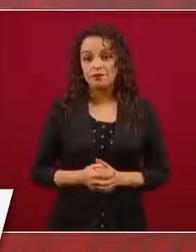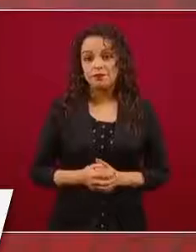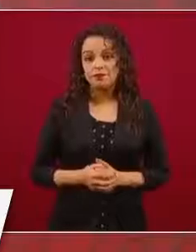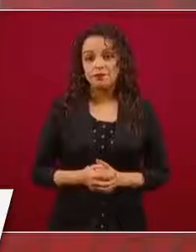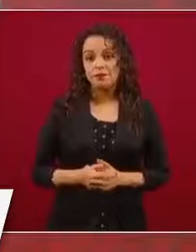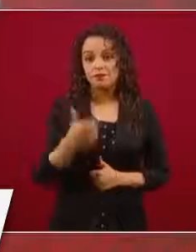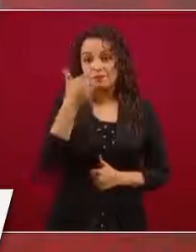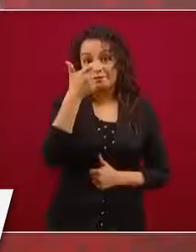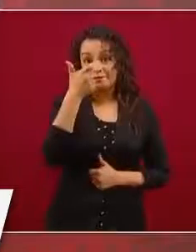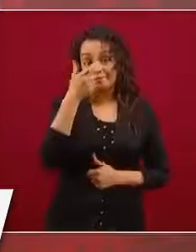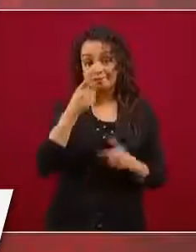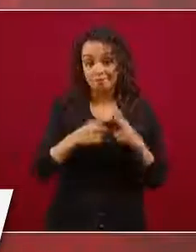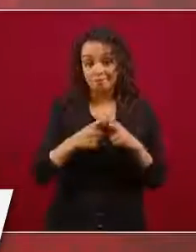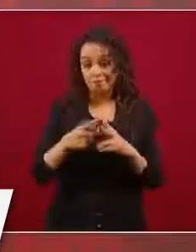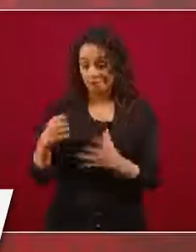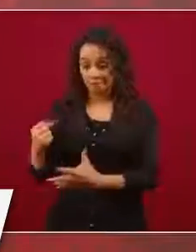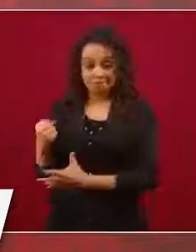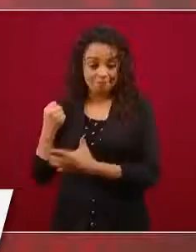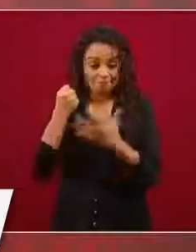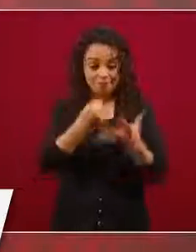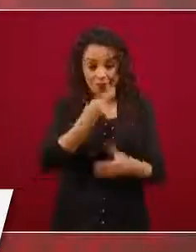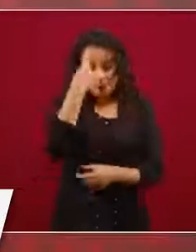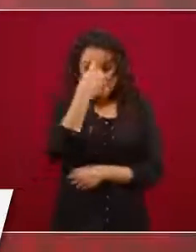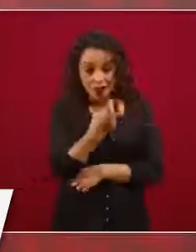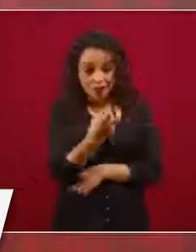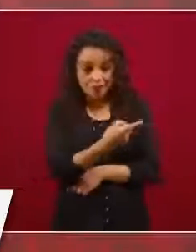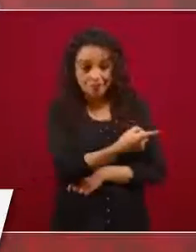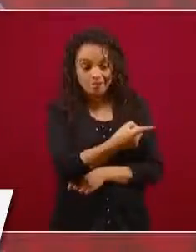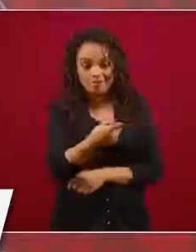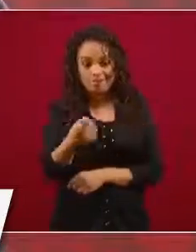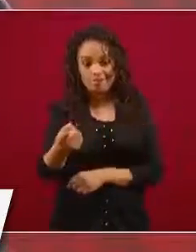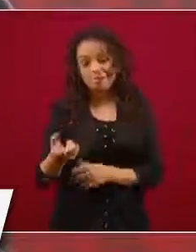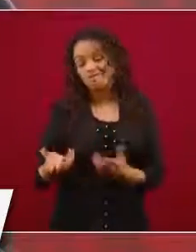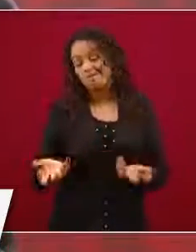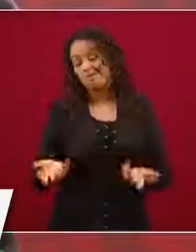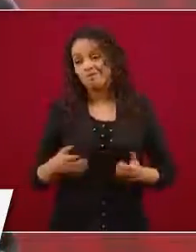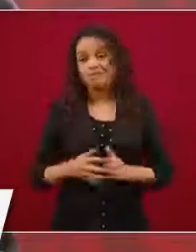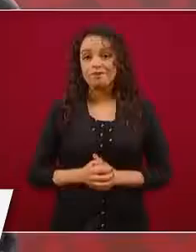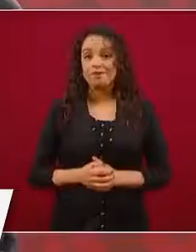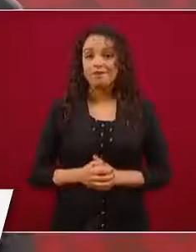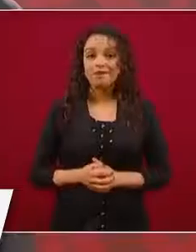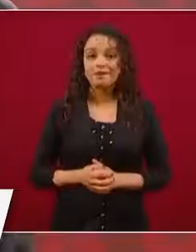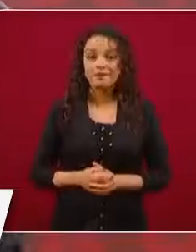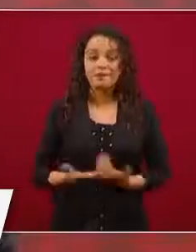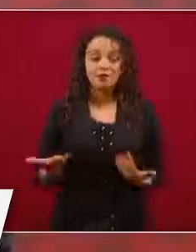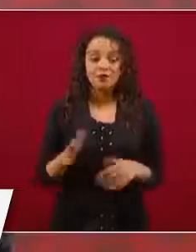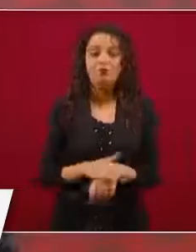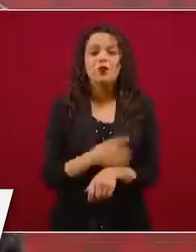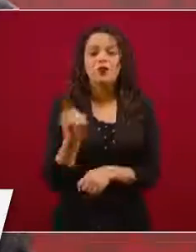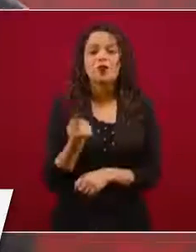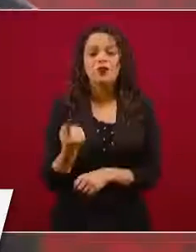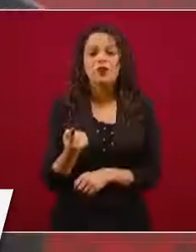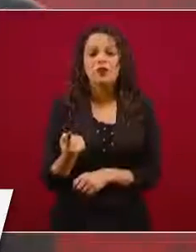a eso, porque no hay